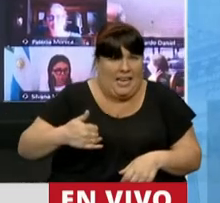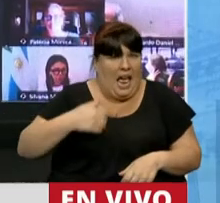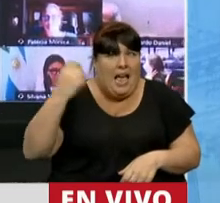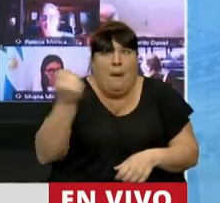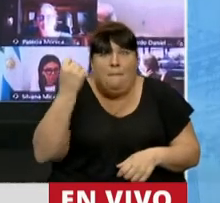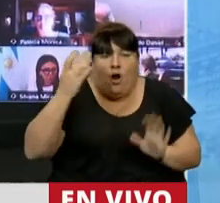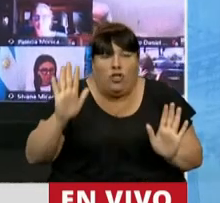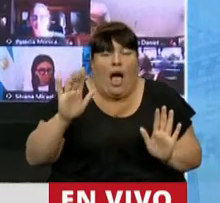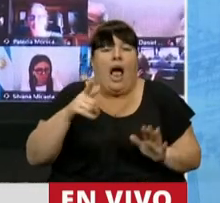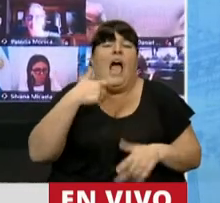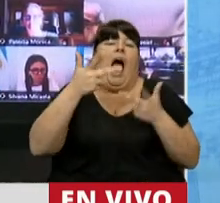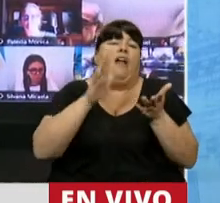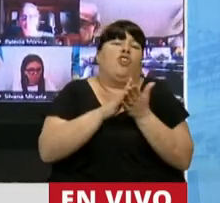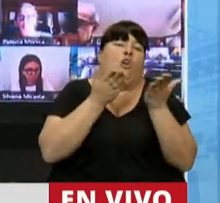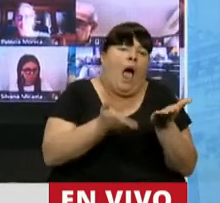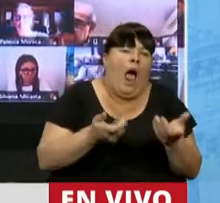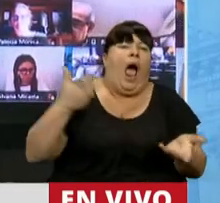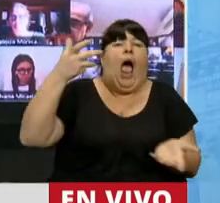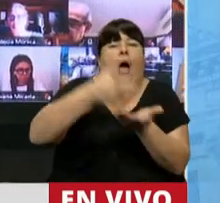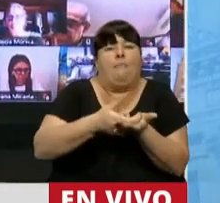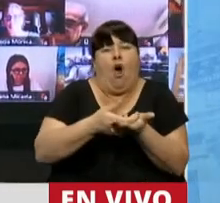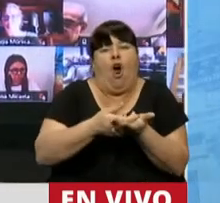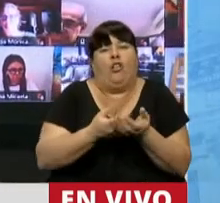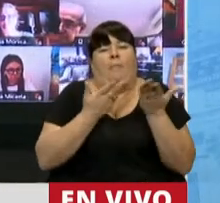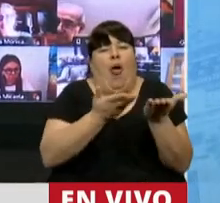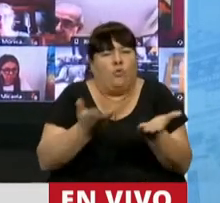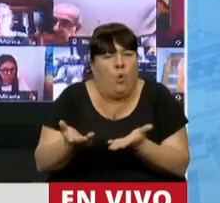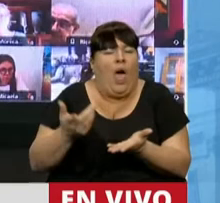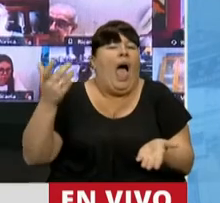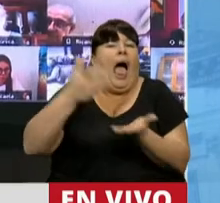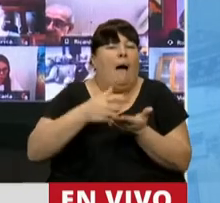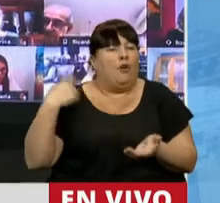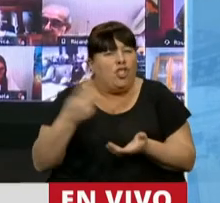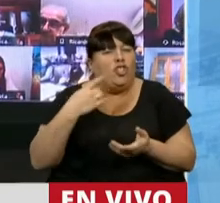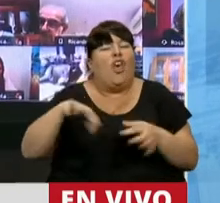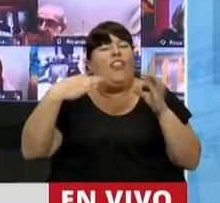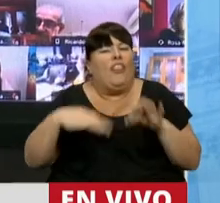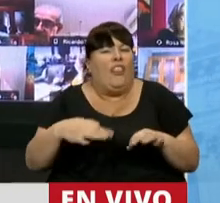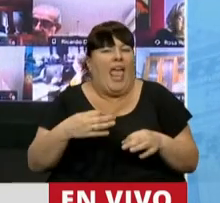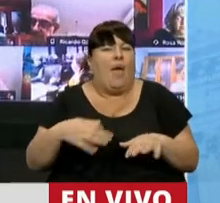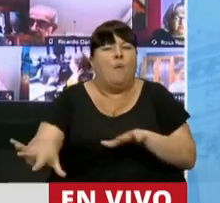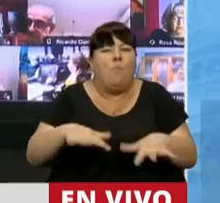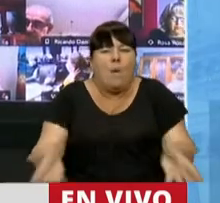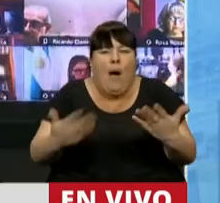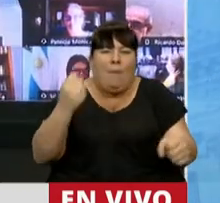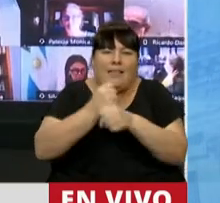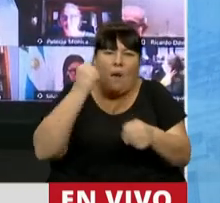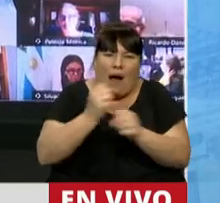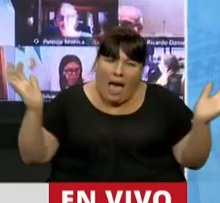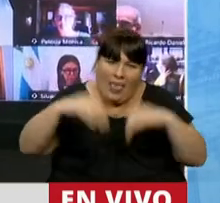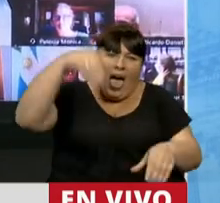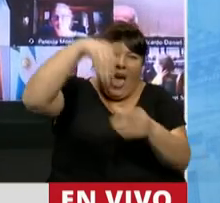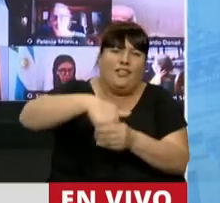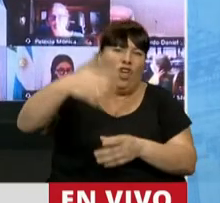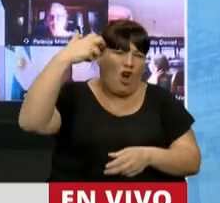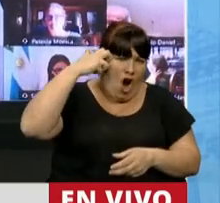esenciales. Tanto hablaron de solidaridad, de aporte solidario. El aporte solidario nuestro tiene que ser movernos a nuestras bancas, ir